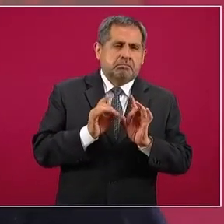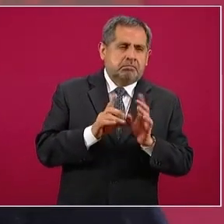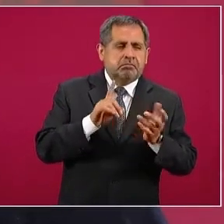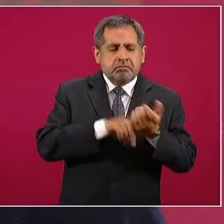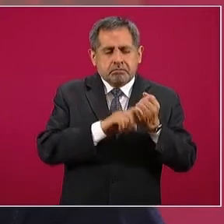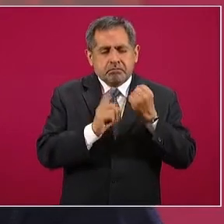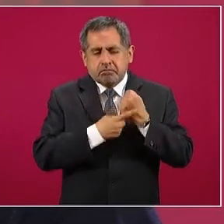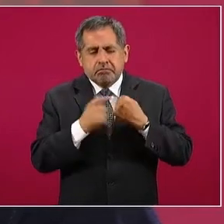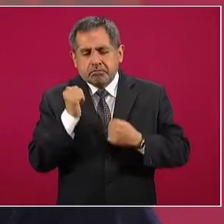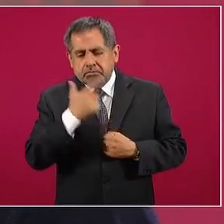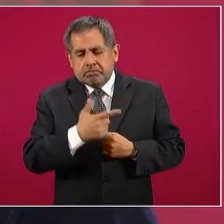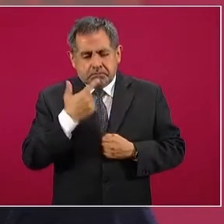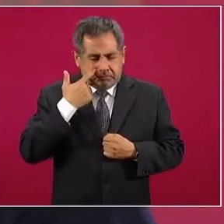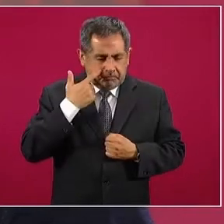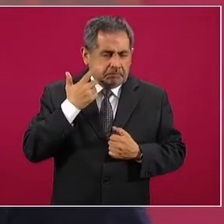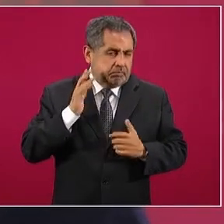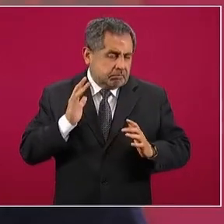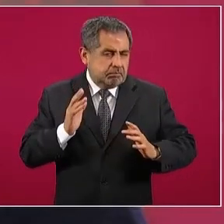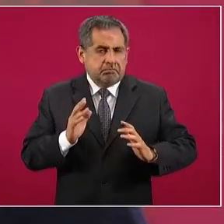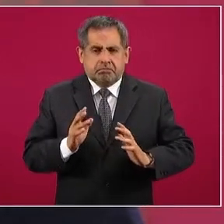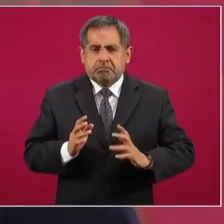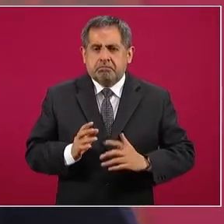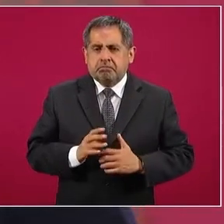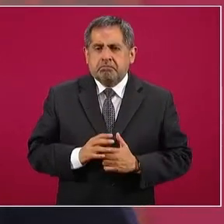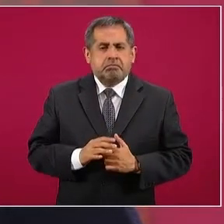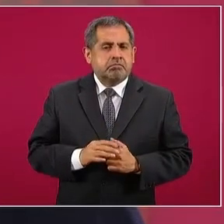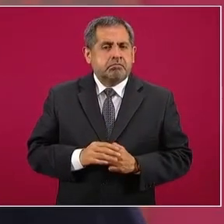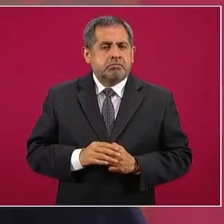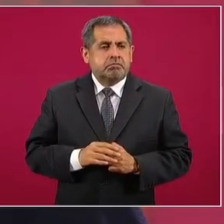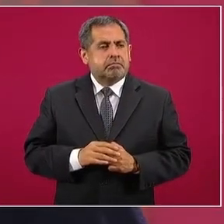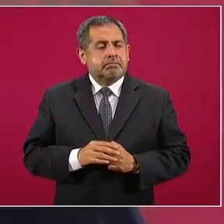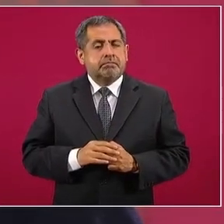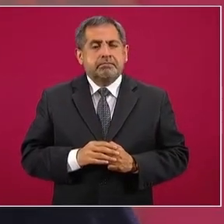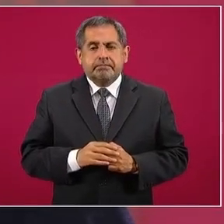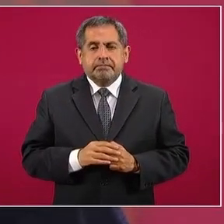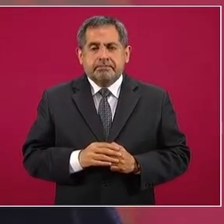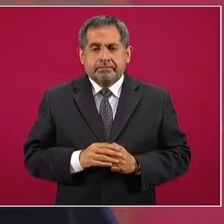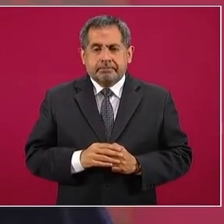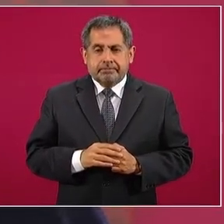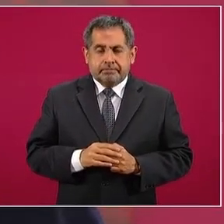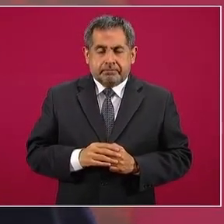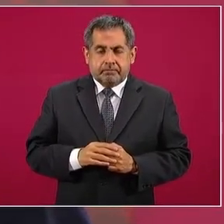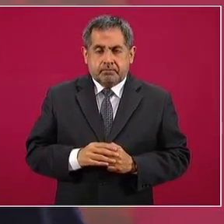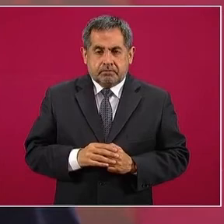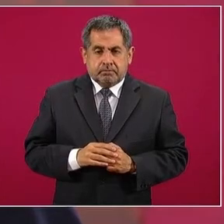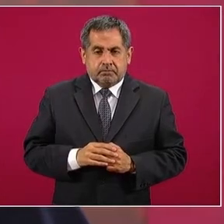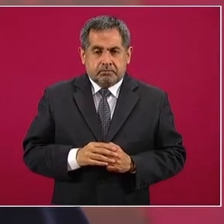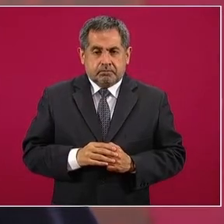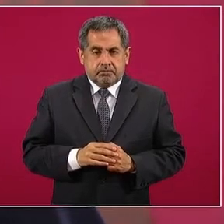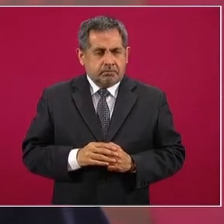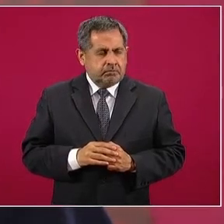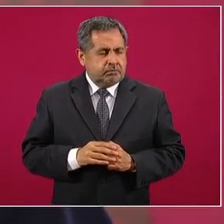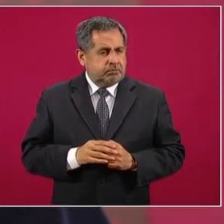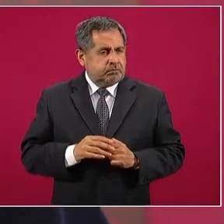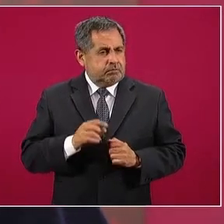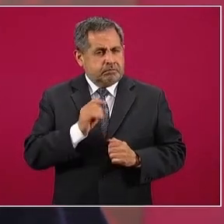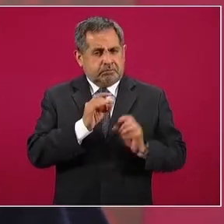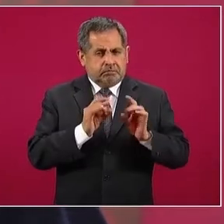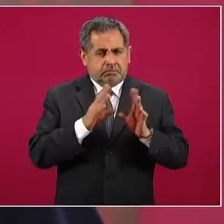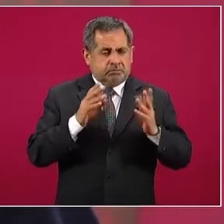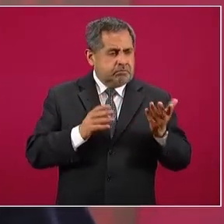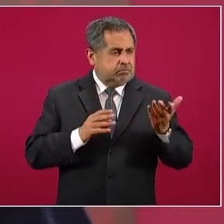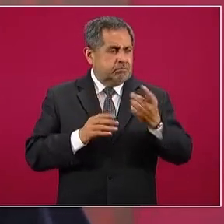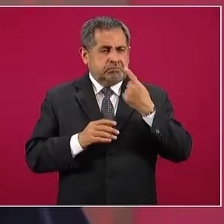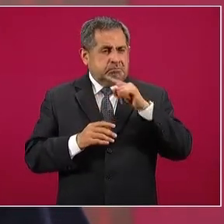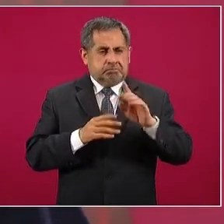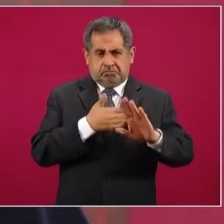se presenta esta acusación.